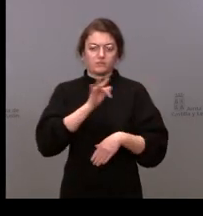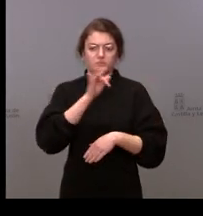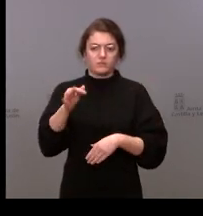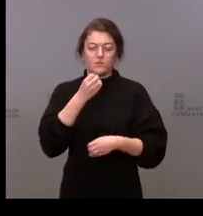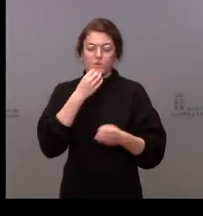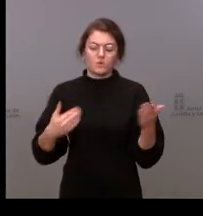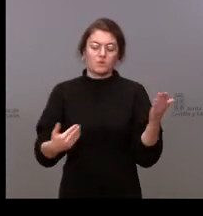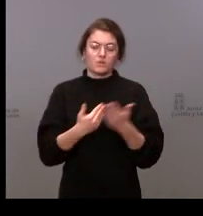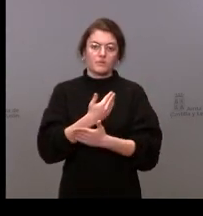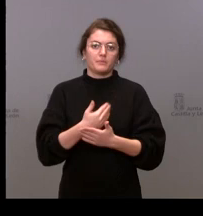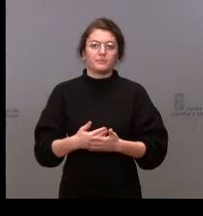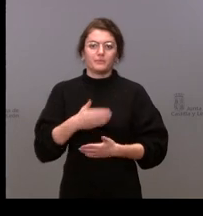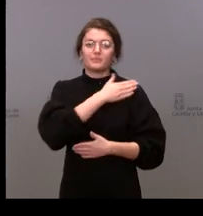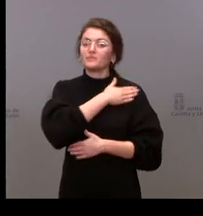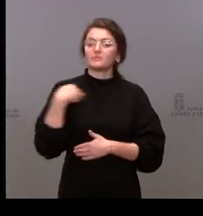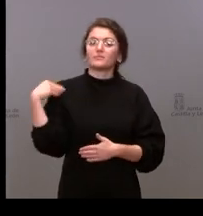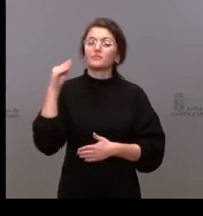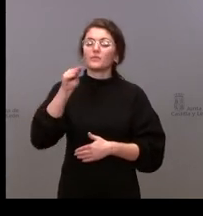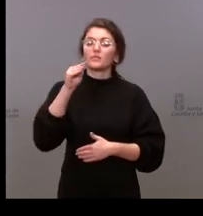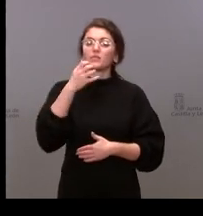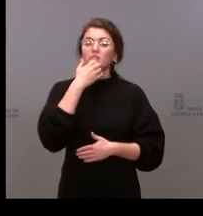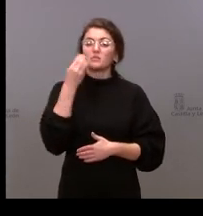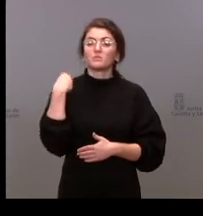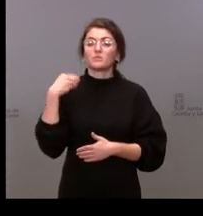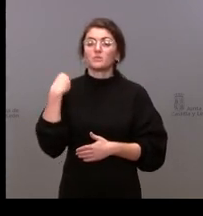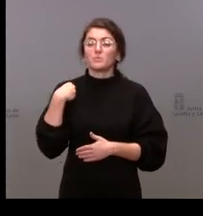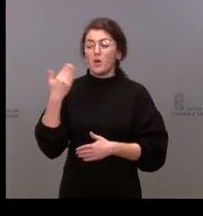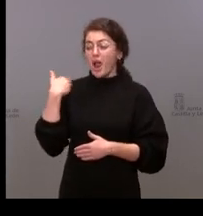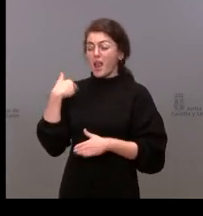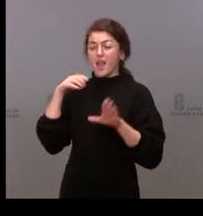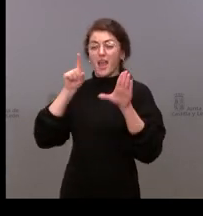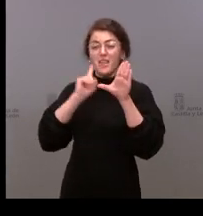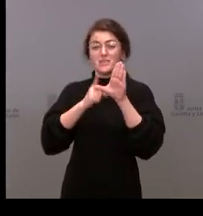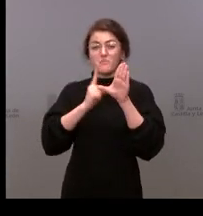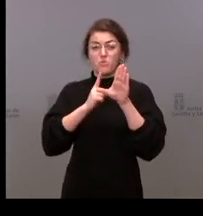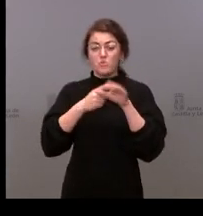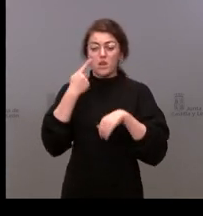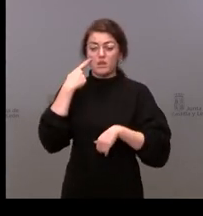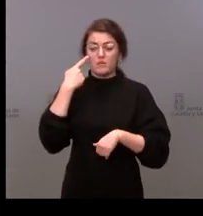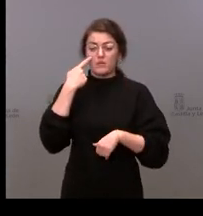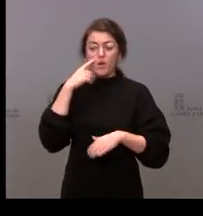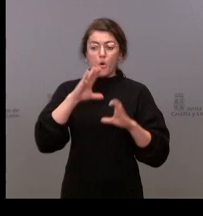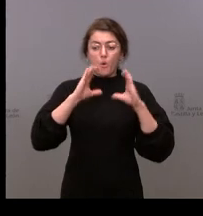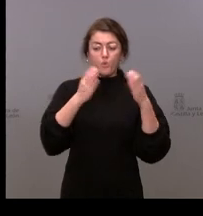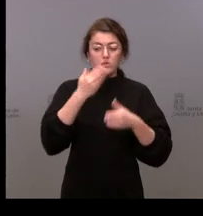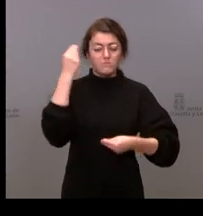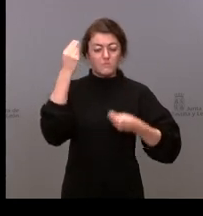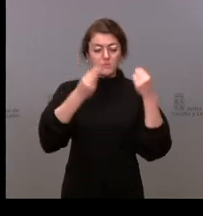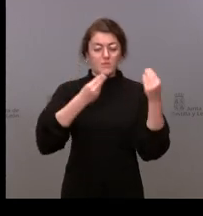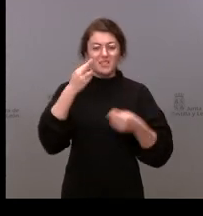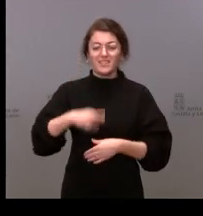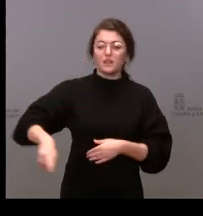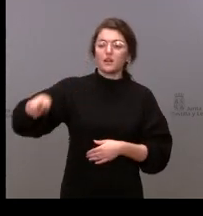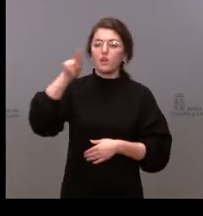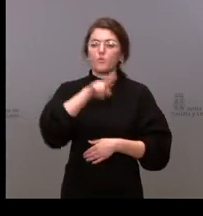días. Yo quería preguntar si, al igual que planteó Extremadura ayer, la Junta se ha planteado recuperar las cuarentenas para vacunados que no